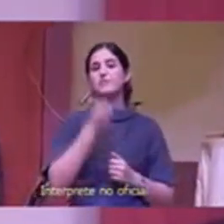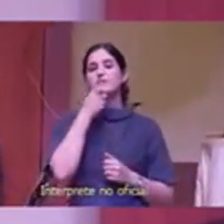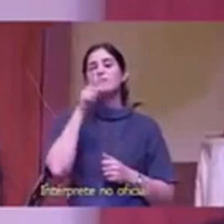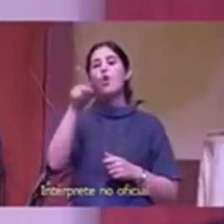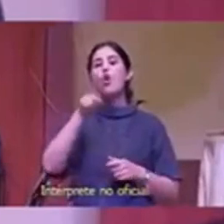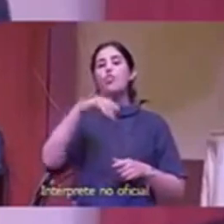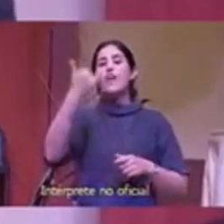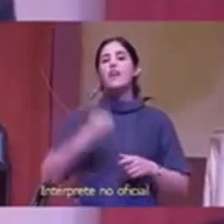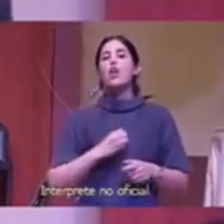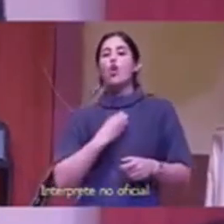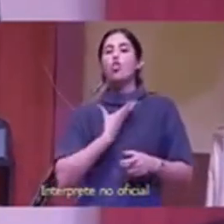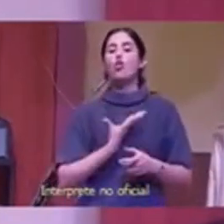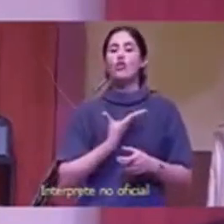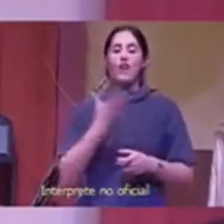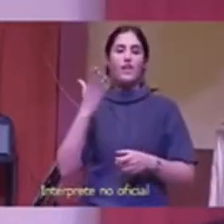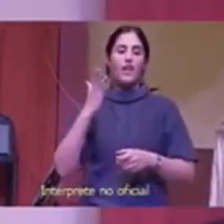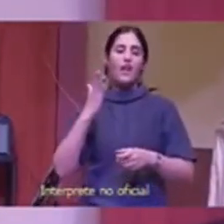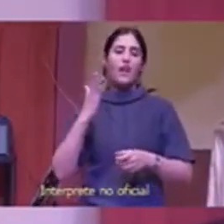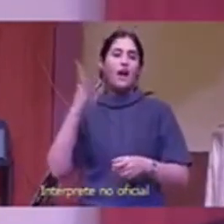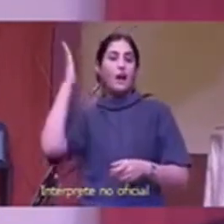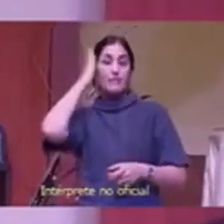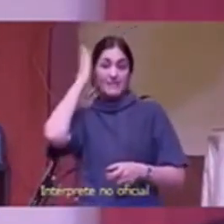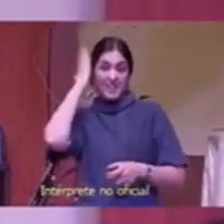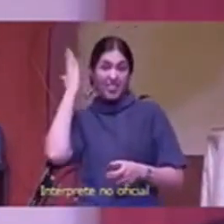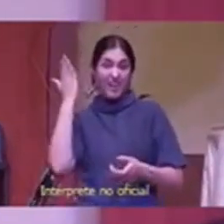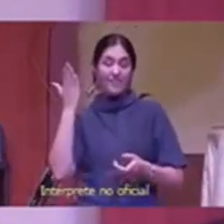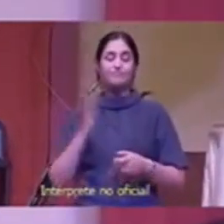para llegar a esos lugares oscuros aunque